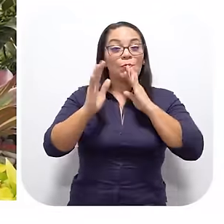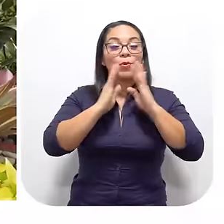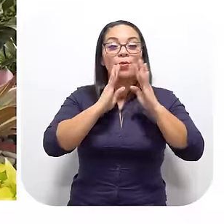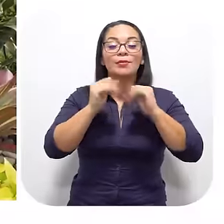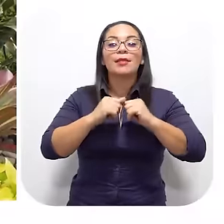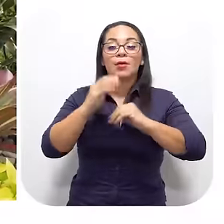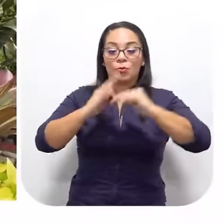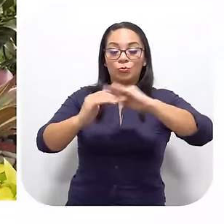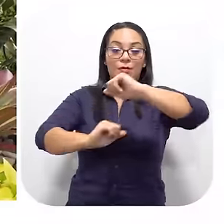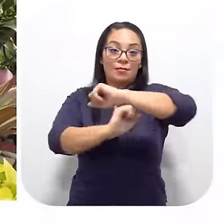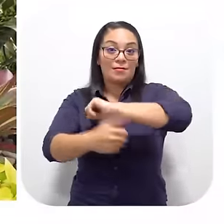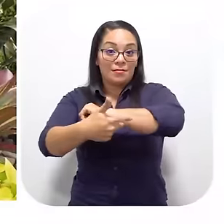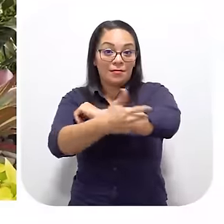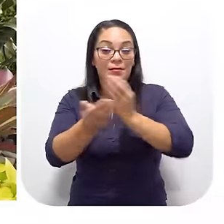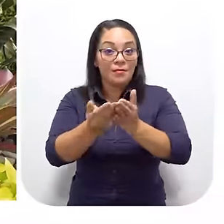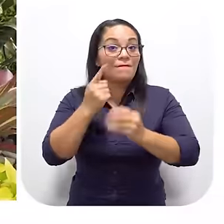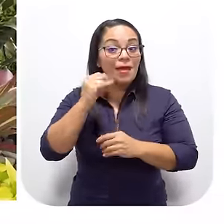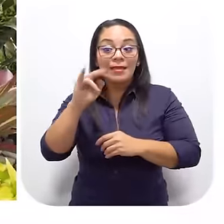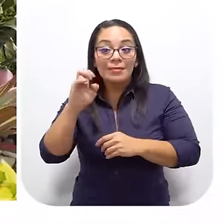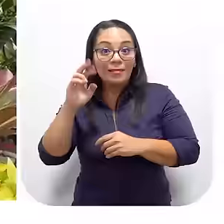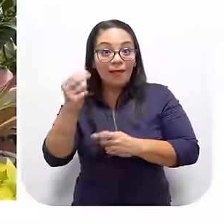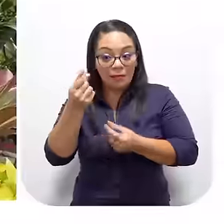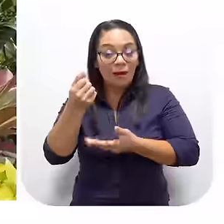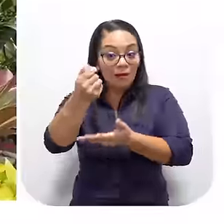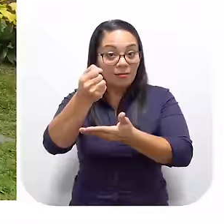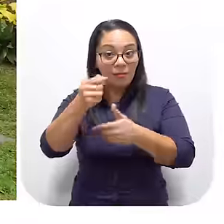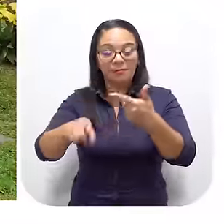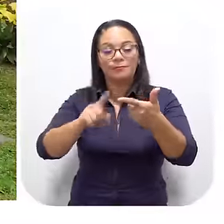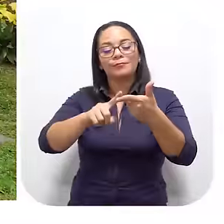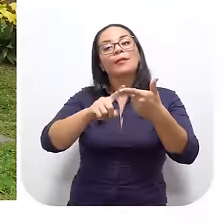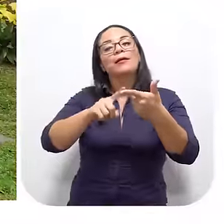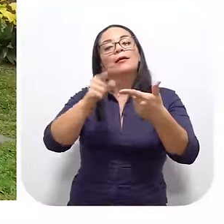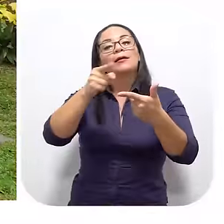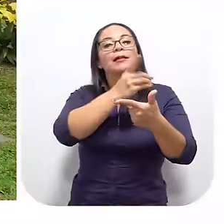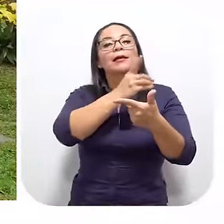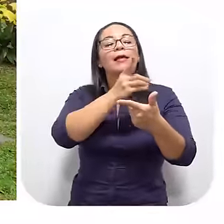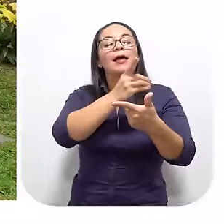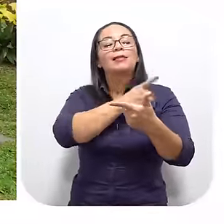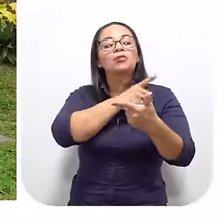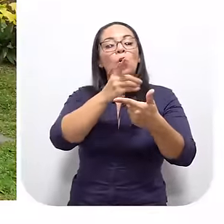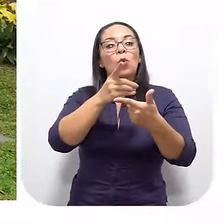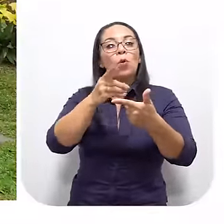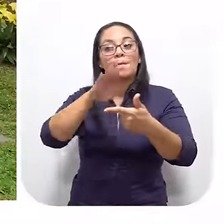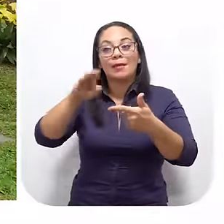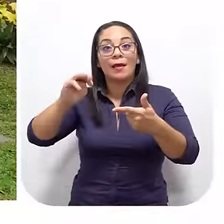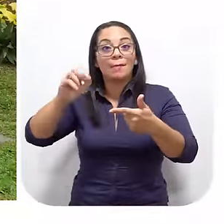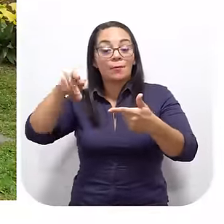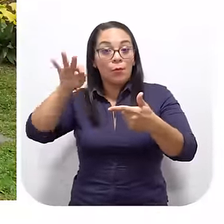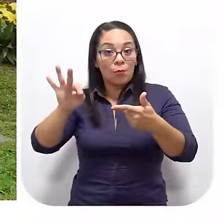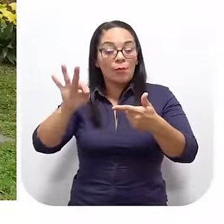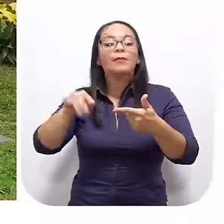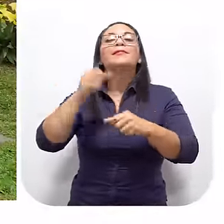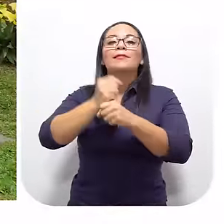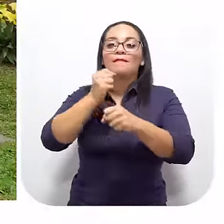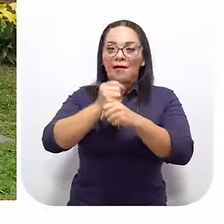Ahora que hablábamos De construir los atracaderos El INDER va a poner plata La división marítima La división marítima